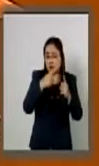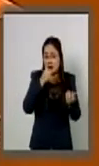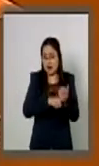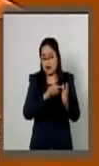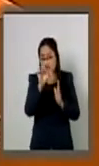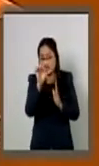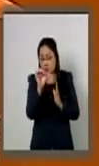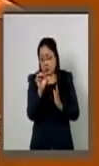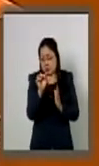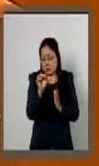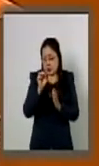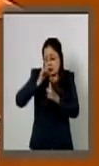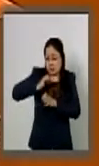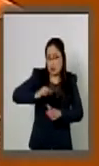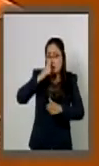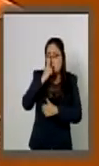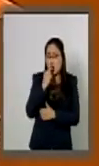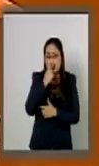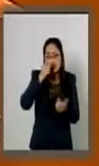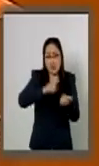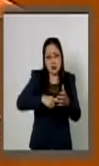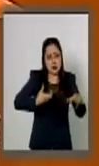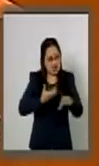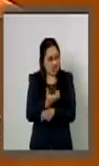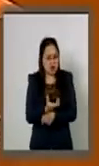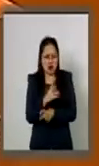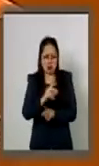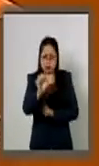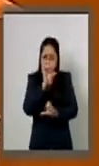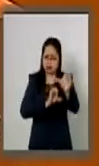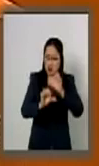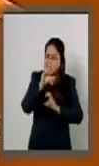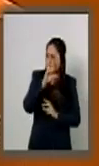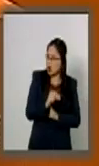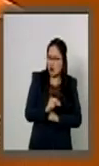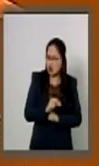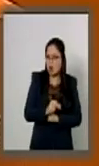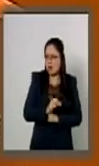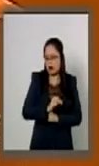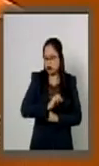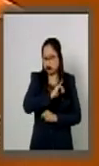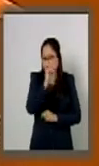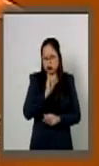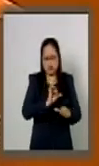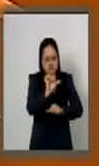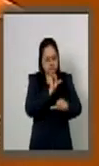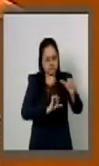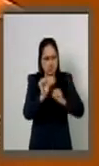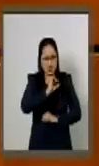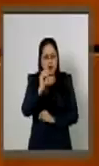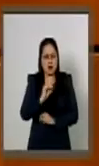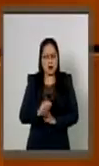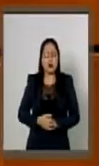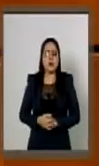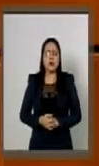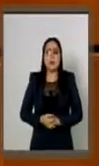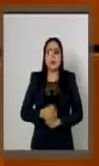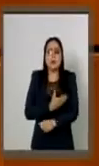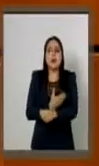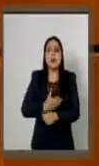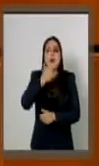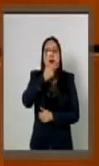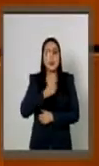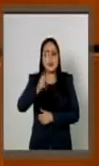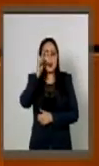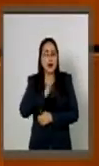gobierno en el cumplimiento de responsabilidades en materia de seguridad pública. Compañeras y